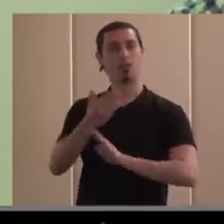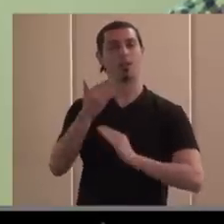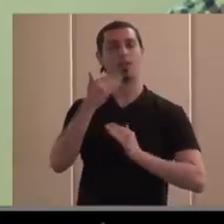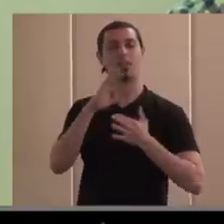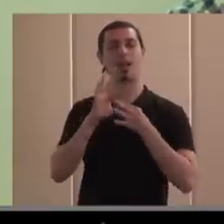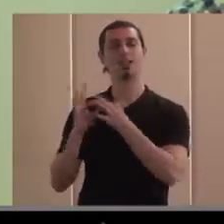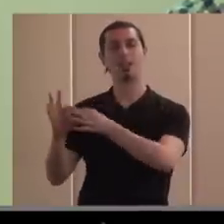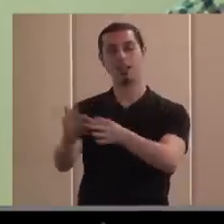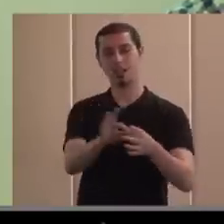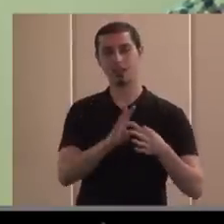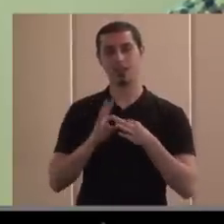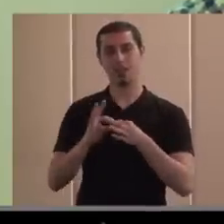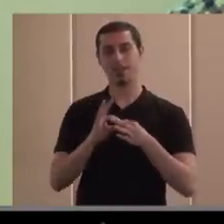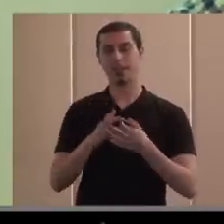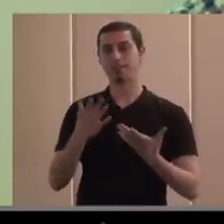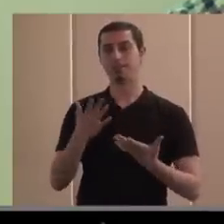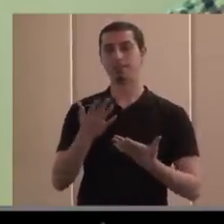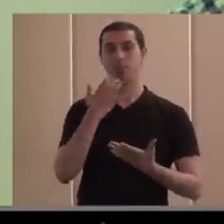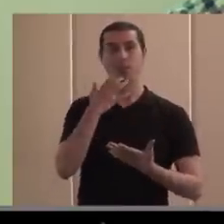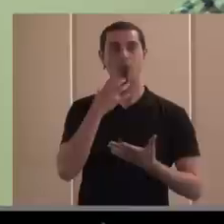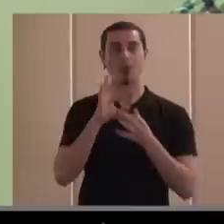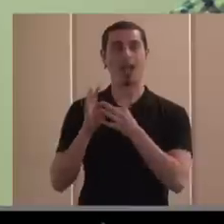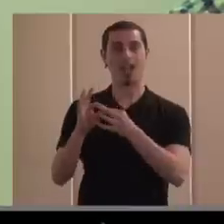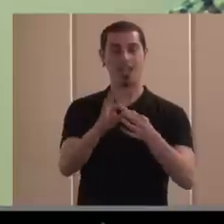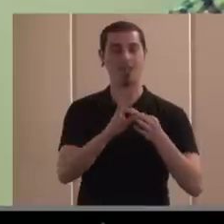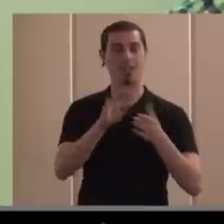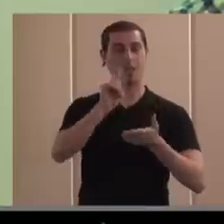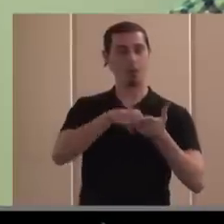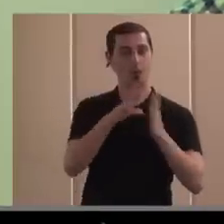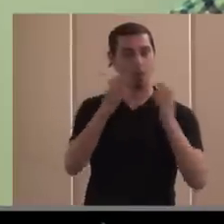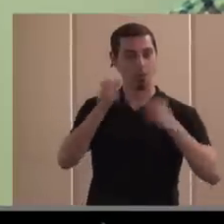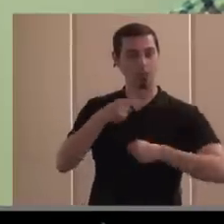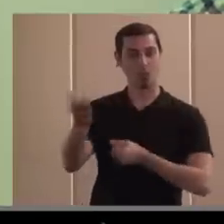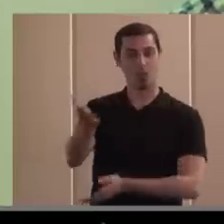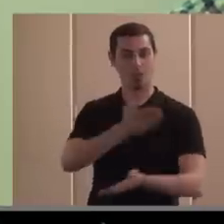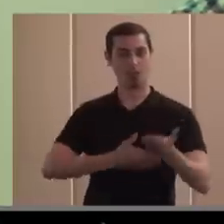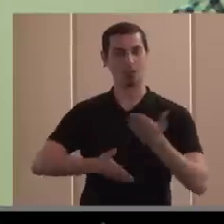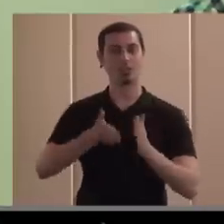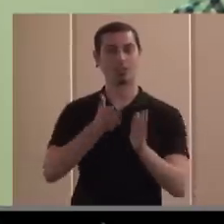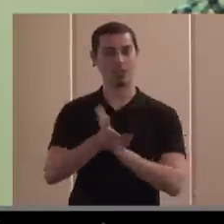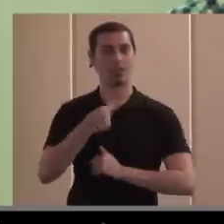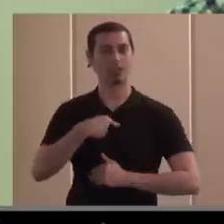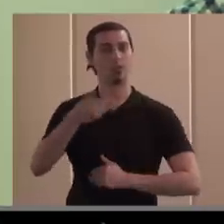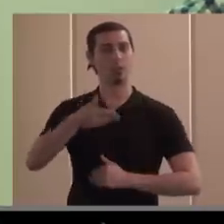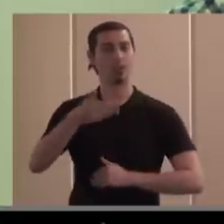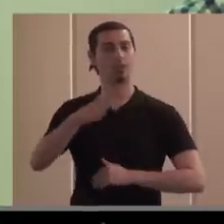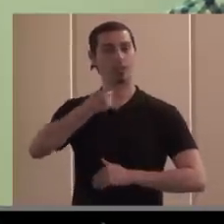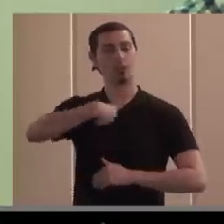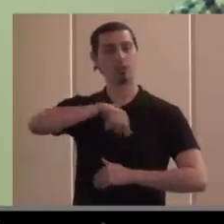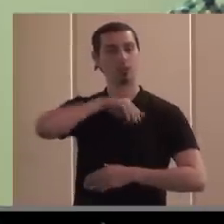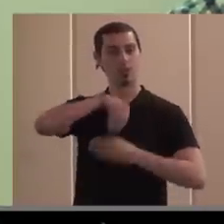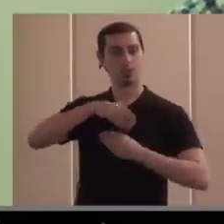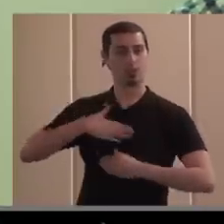actividad de alianzas de convenios de colaboración es una parte consustancial de la actividad de la Fundación 11